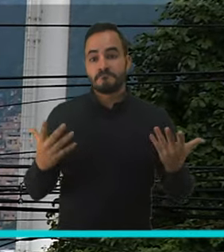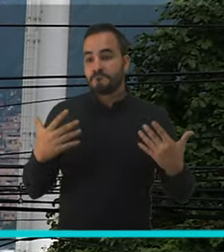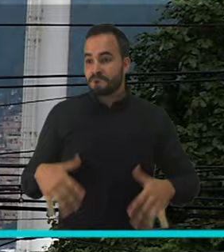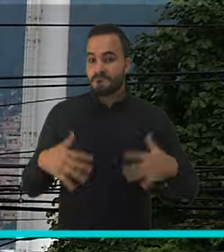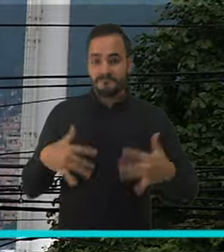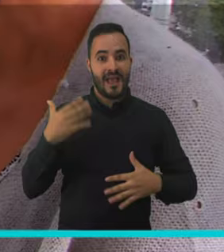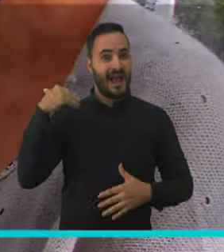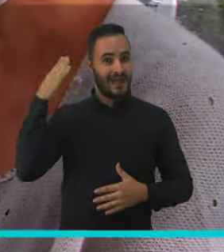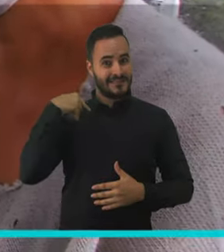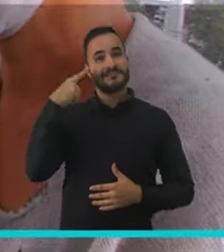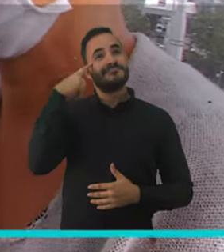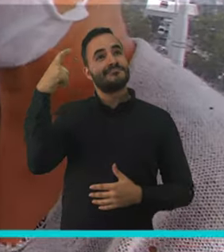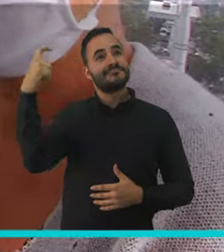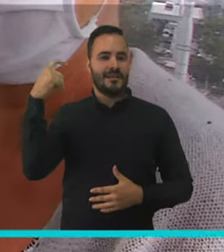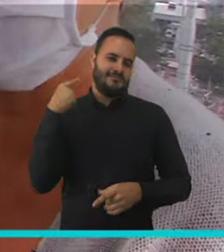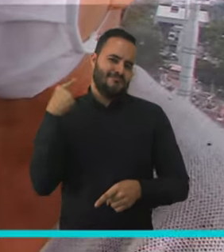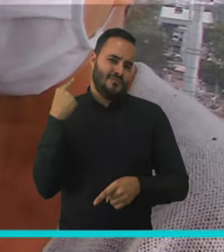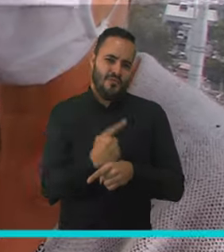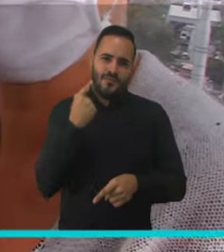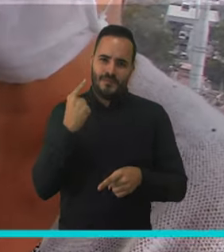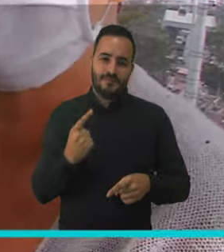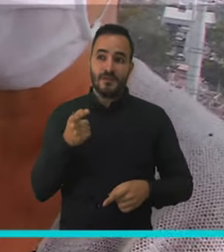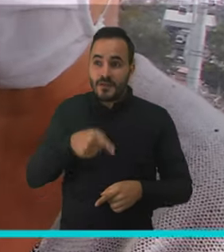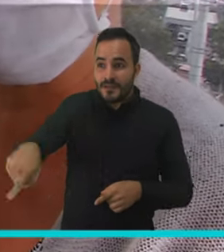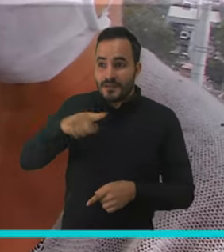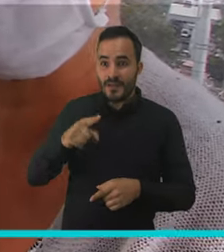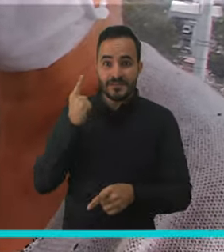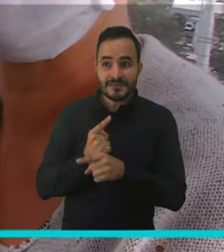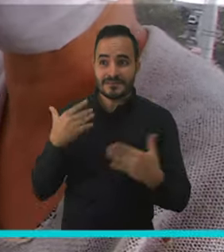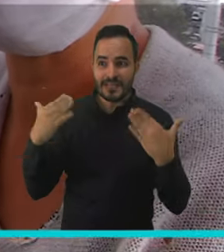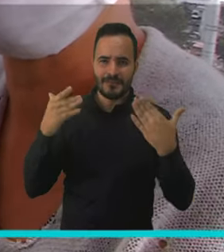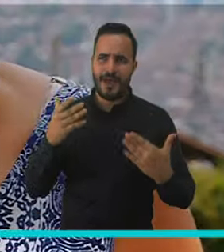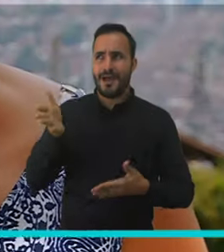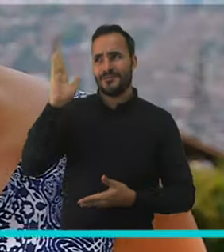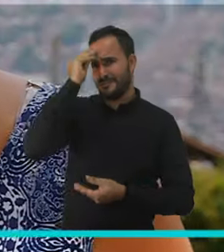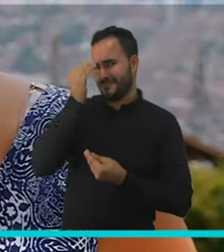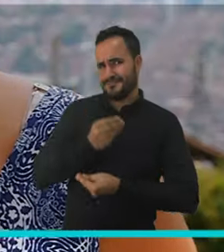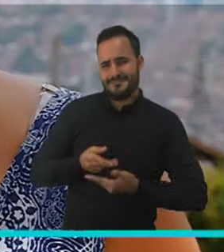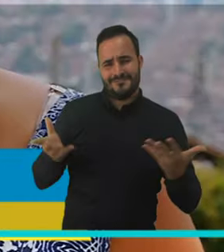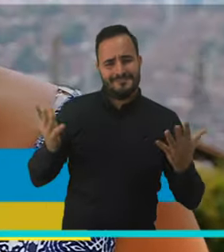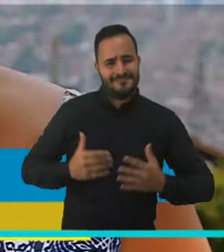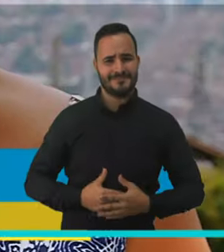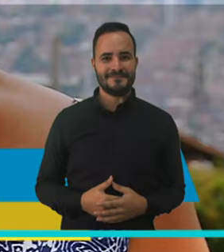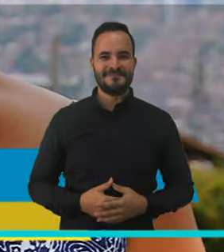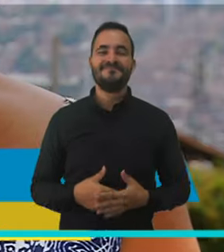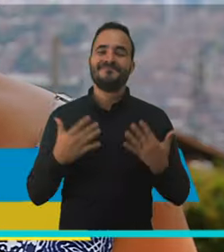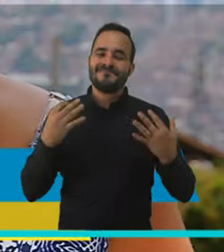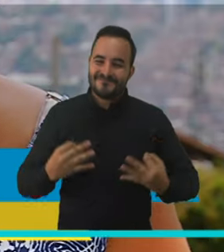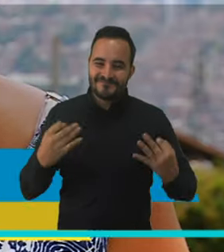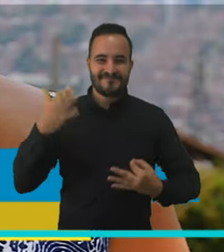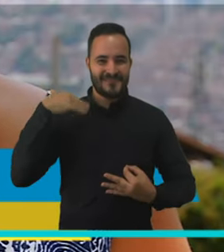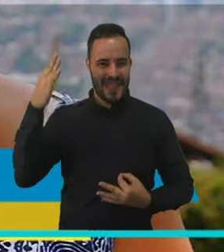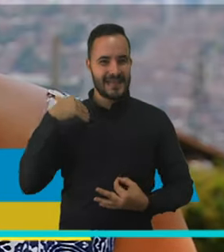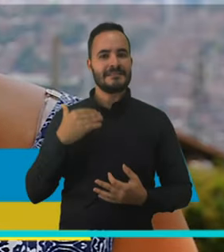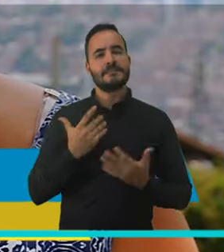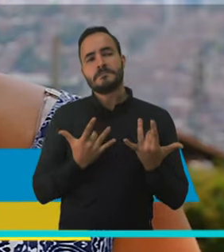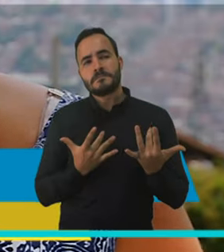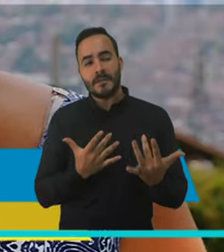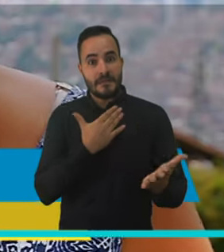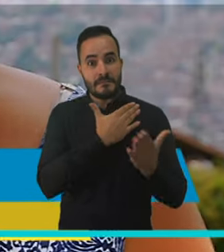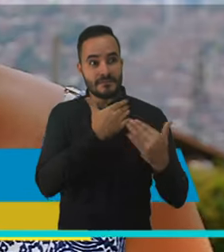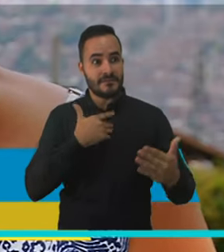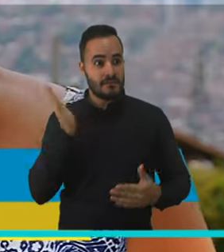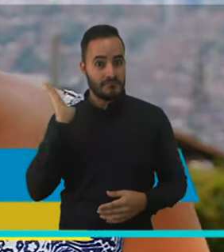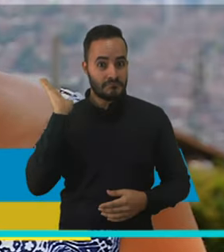Claro que es un sueño hecho realidad, para los que les beneficie, bendito sea el Señor. Cuando nos invitaron aquí a venir aquí a hacer la